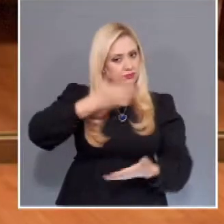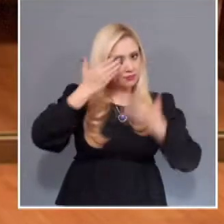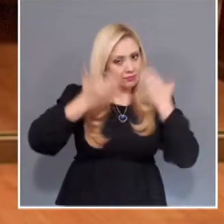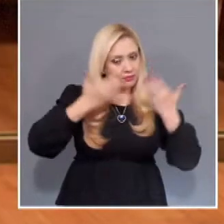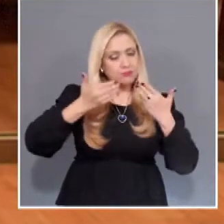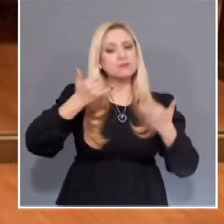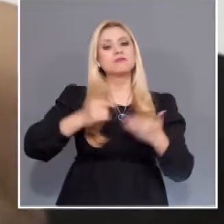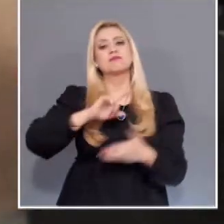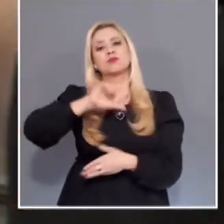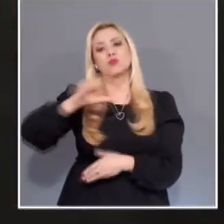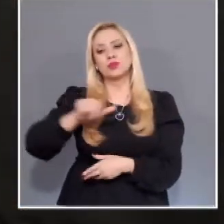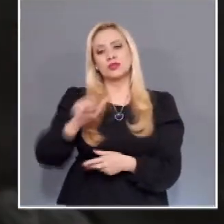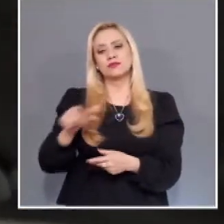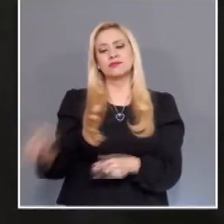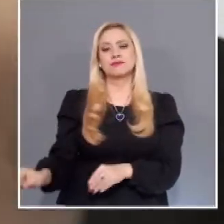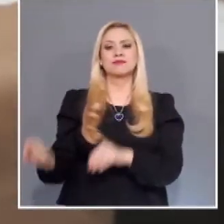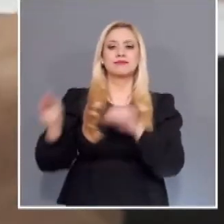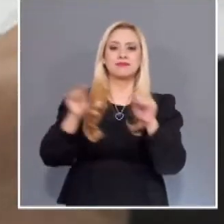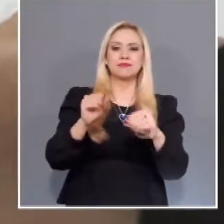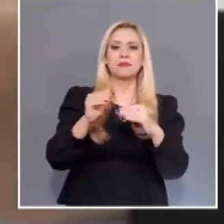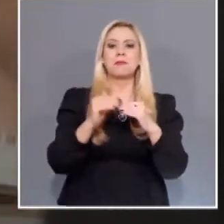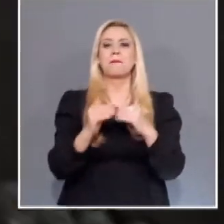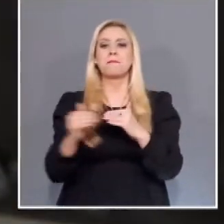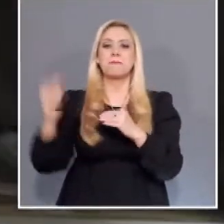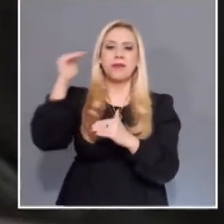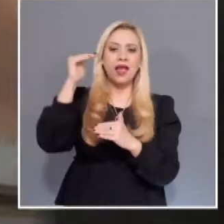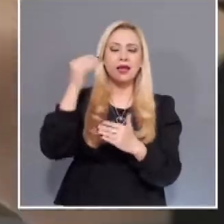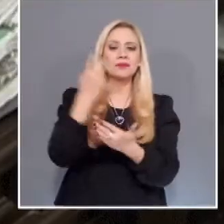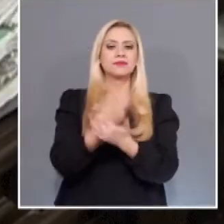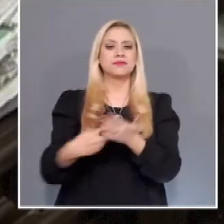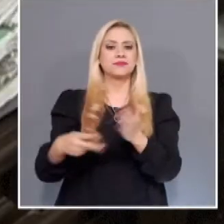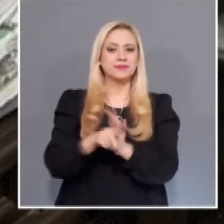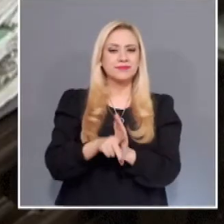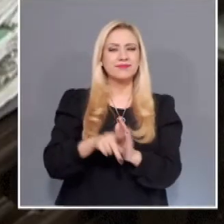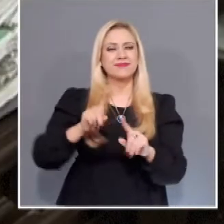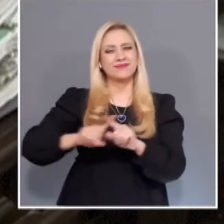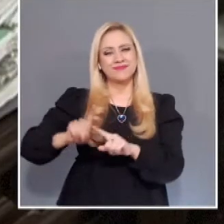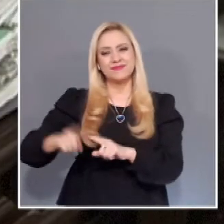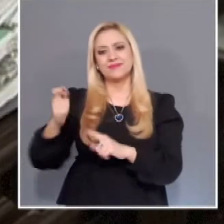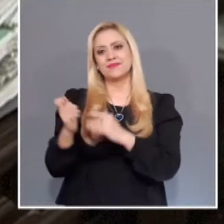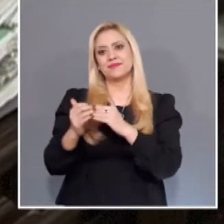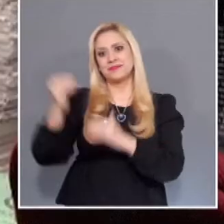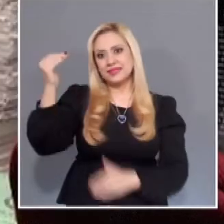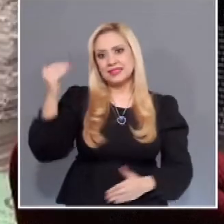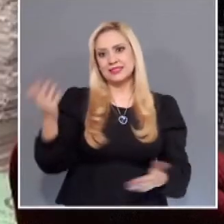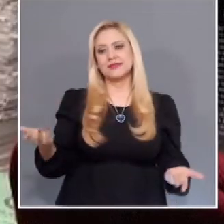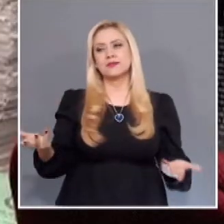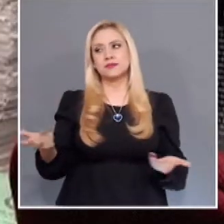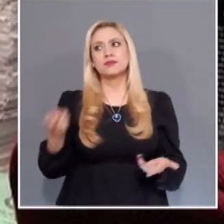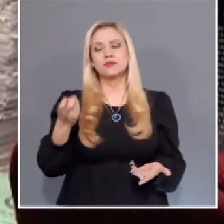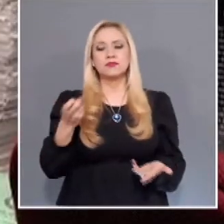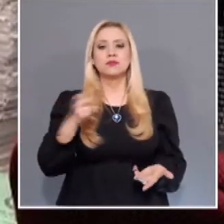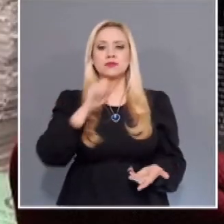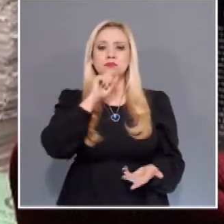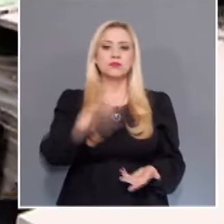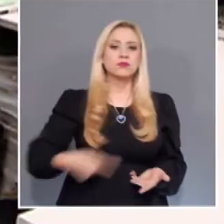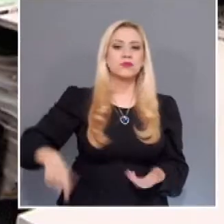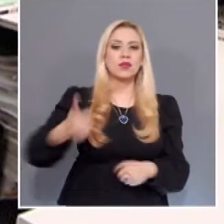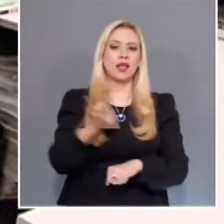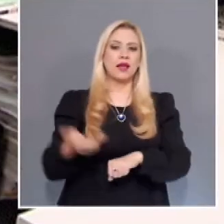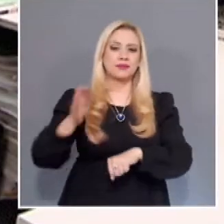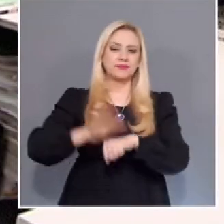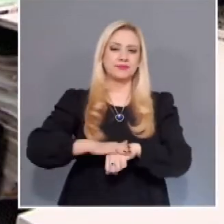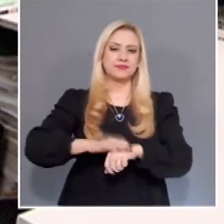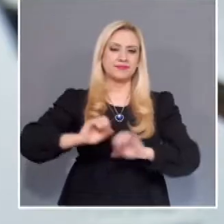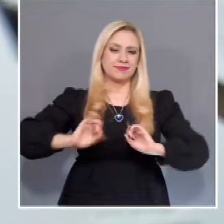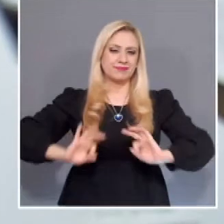o el otorgamiento de licencias académicas. Estos cursos también son obligatorios para el personal administrativo, incluido el de